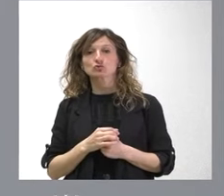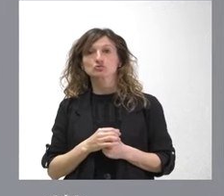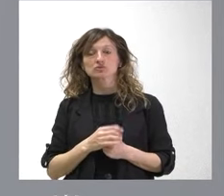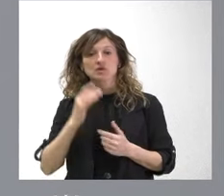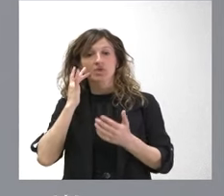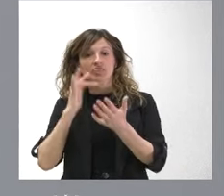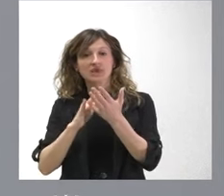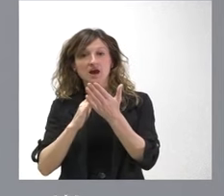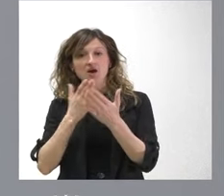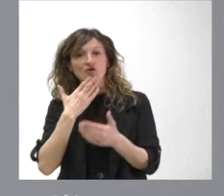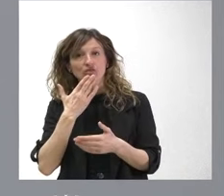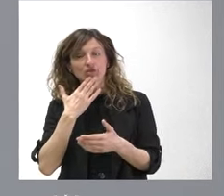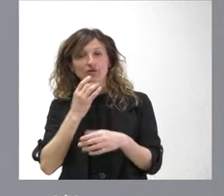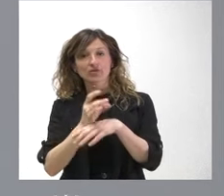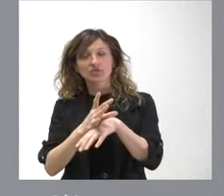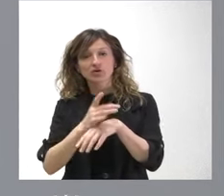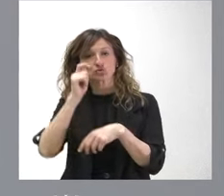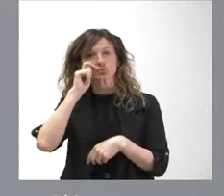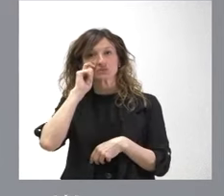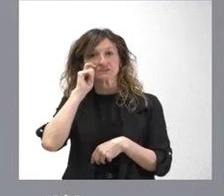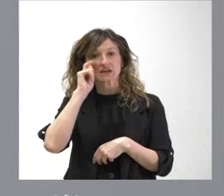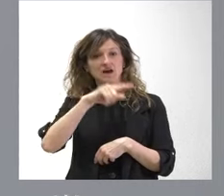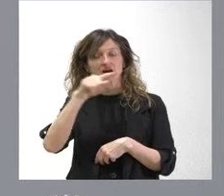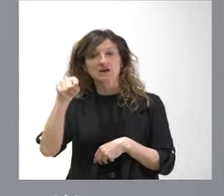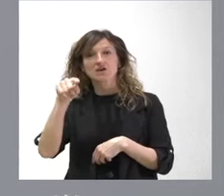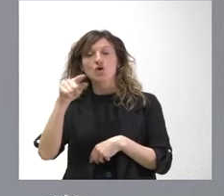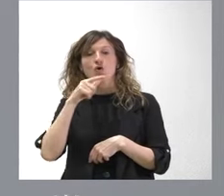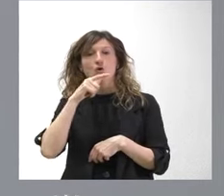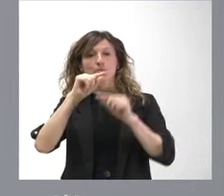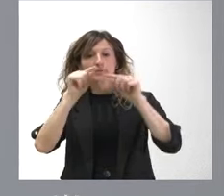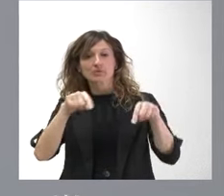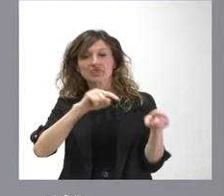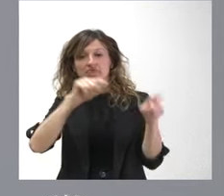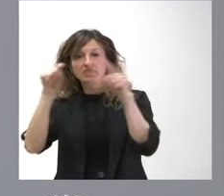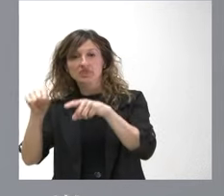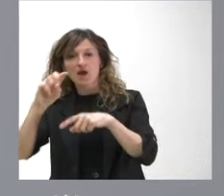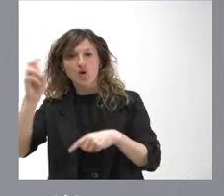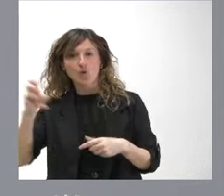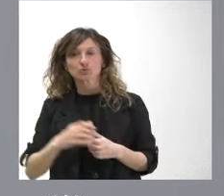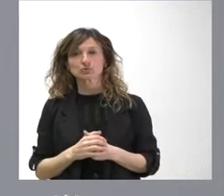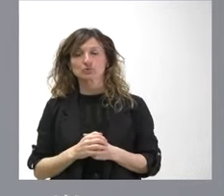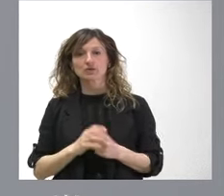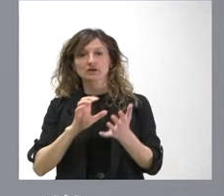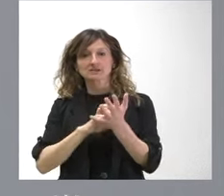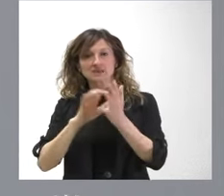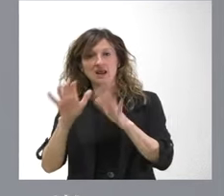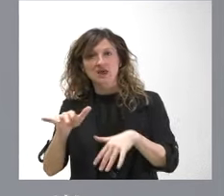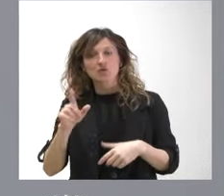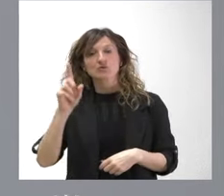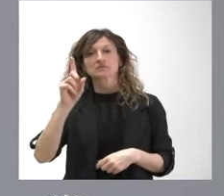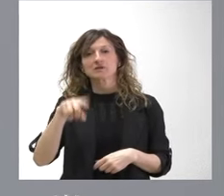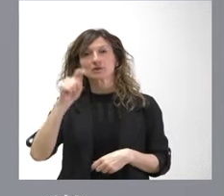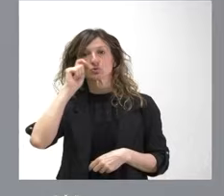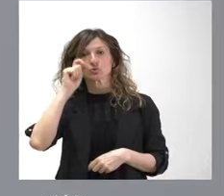ocio realizar una actividad turística o moverse a otra provincia ojalá también otra provincia de Castilla y León y hacemos también